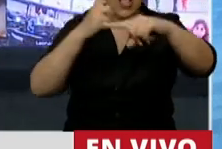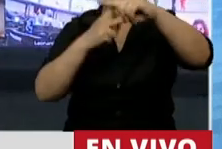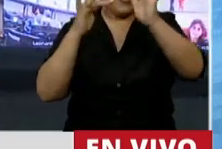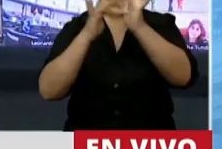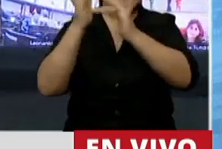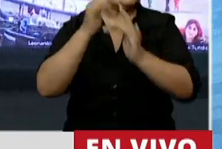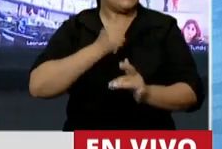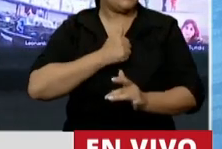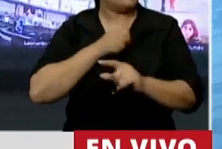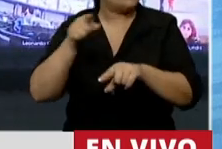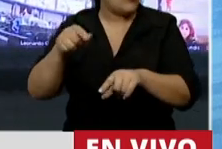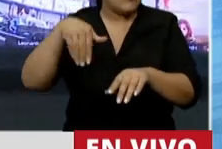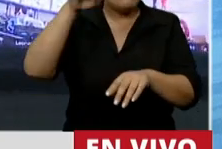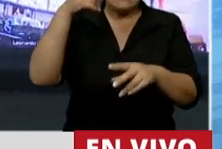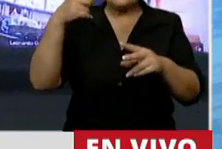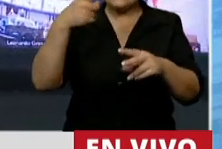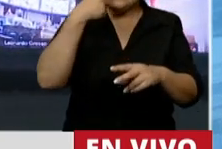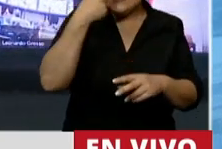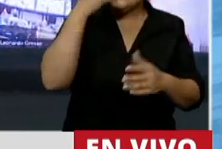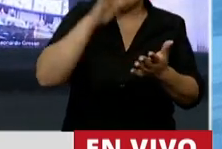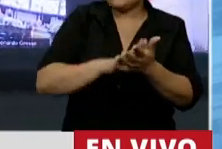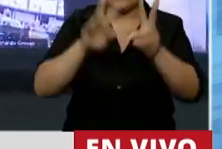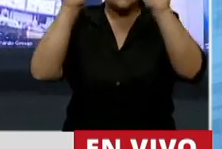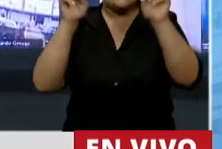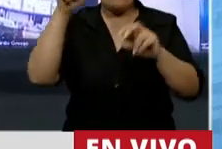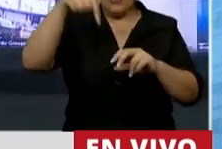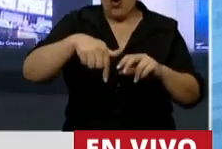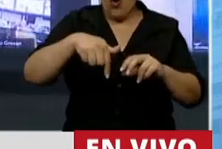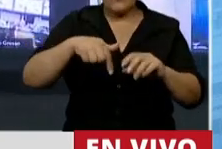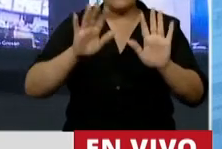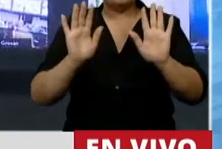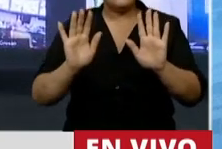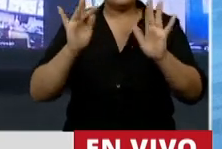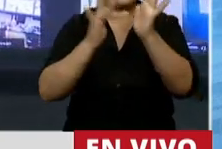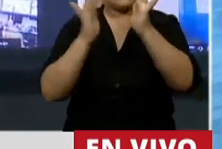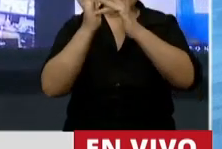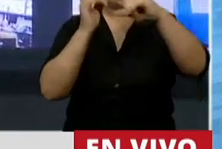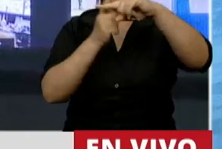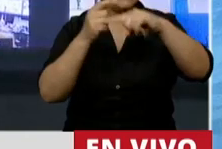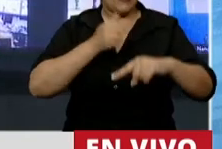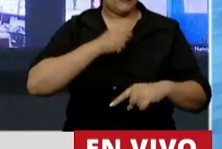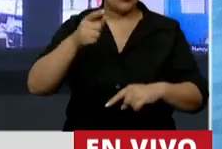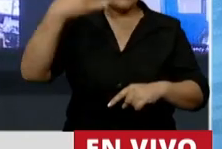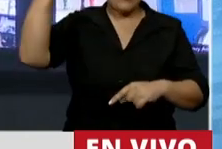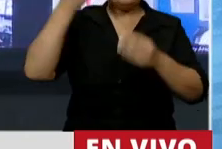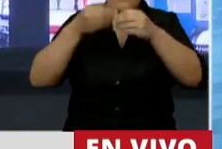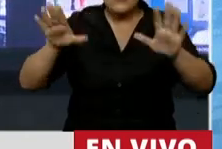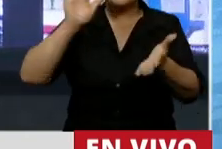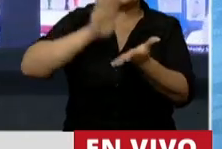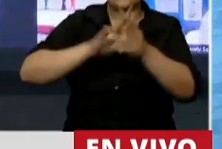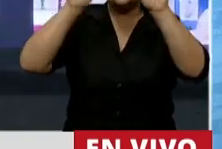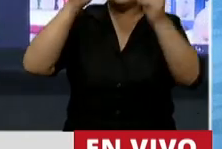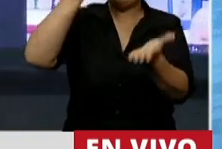y se interesa por el tema del momento y así fue como la Iglesia católica fue precursora en lo que se denominaron los derechos